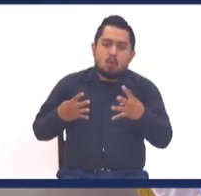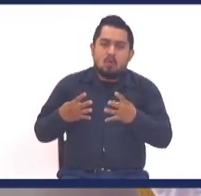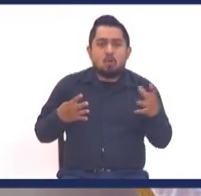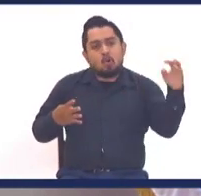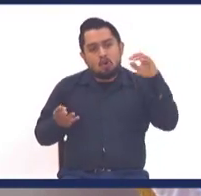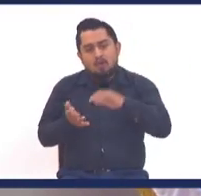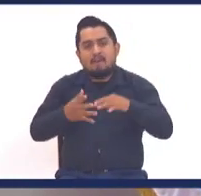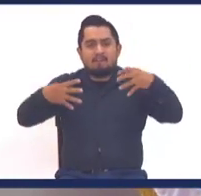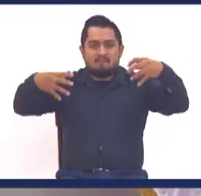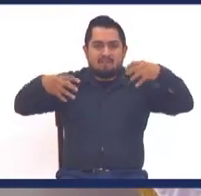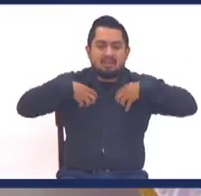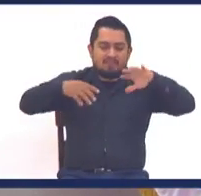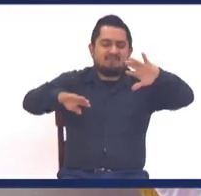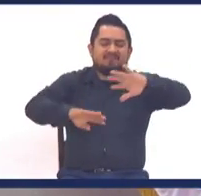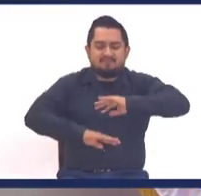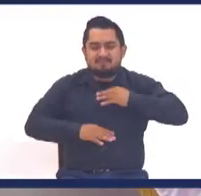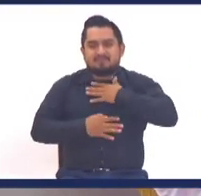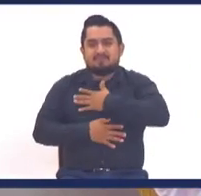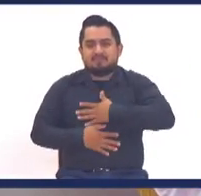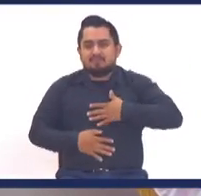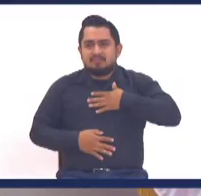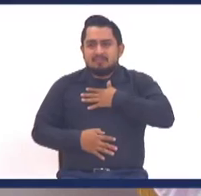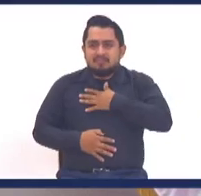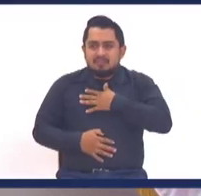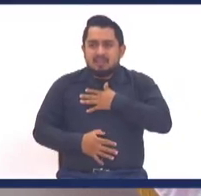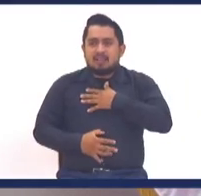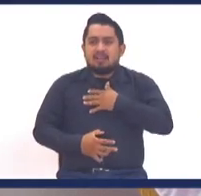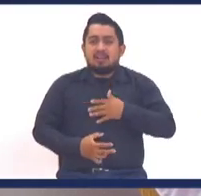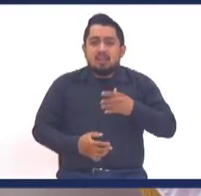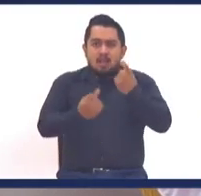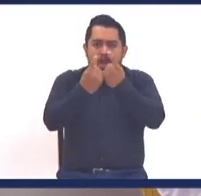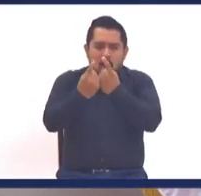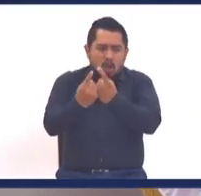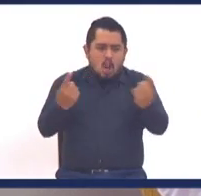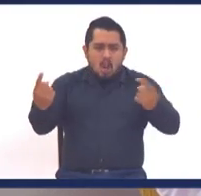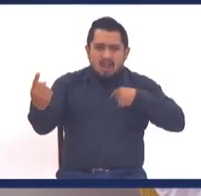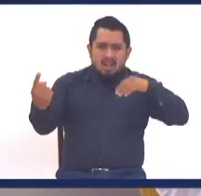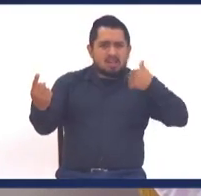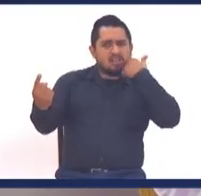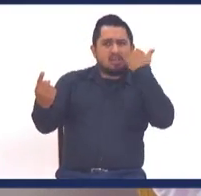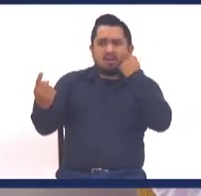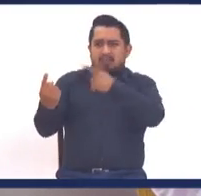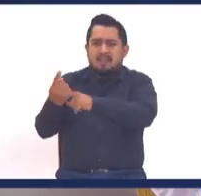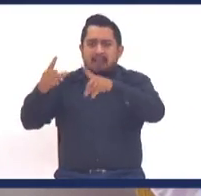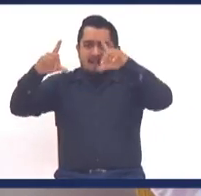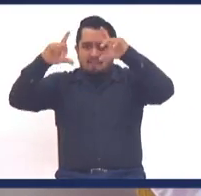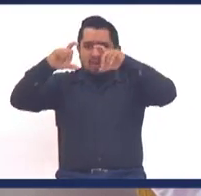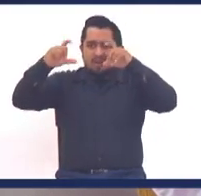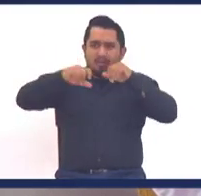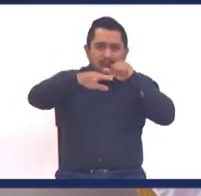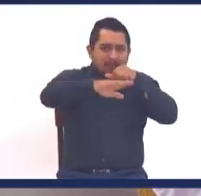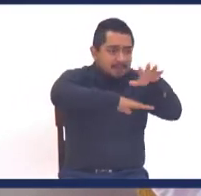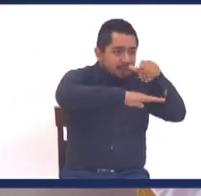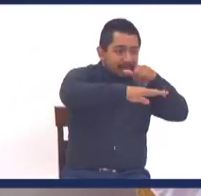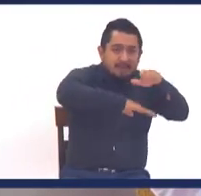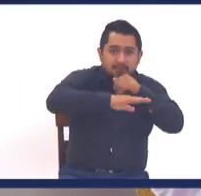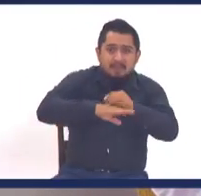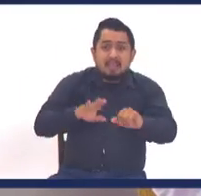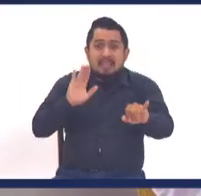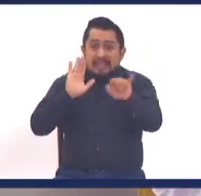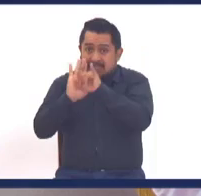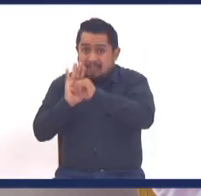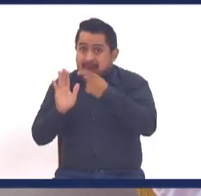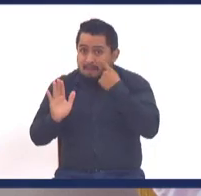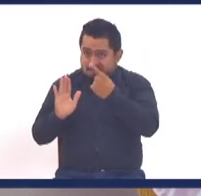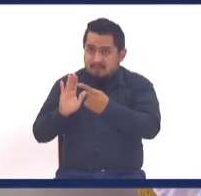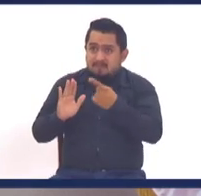vivir, y a disfrutar, que hace, estos jóvenes, están mandando hoy amigos, fotografías de la iglesia, le pido que la busque, en Instagram,